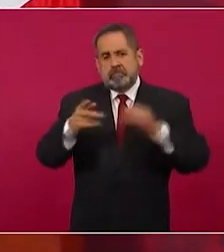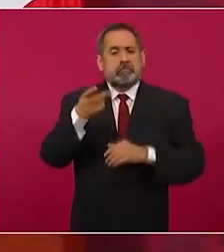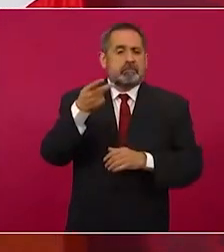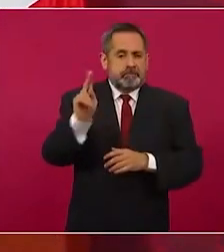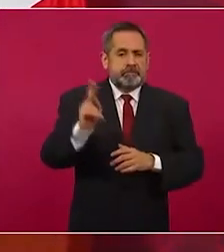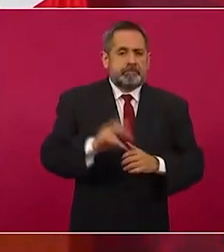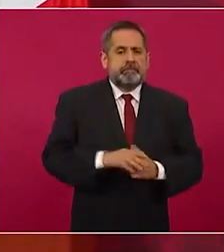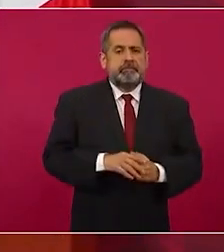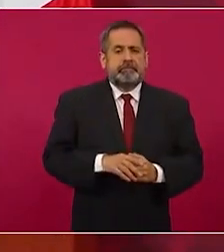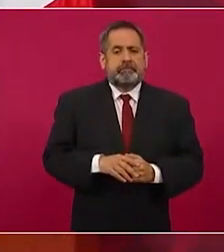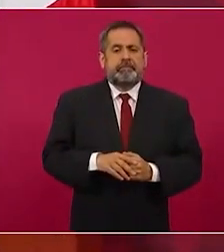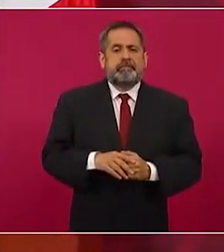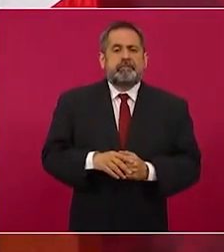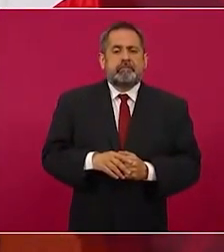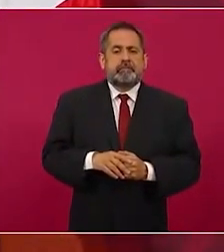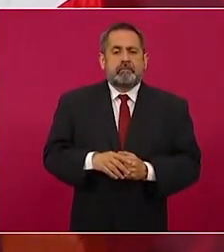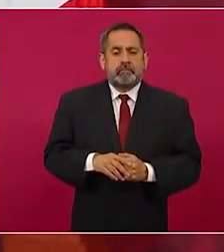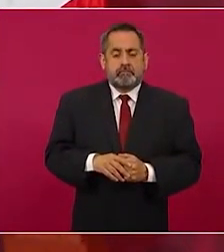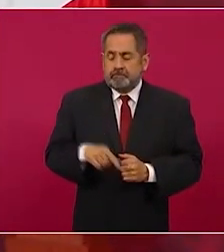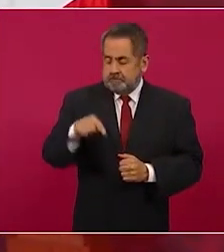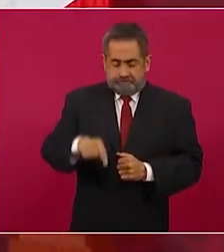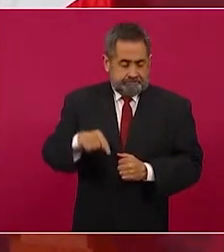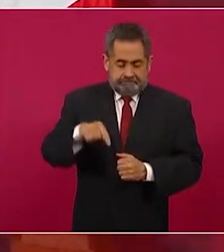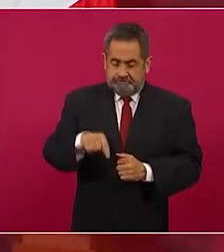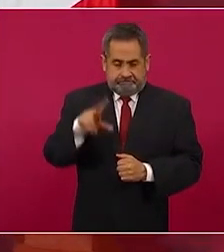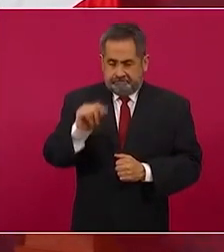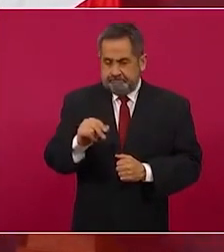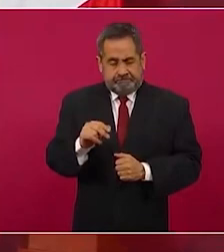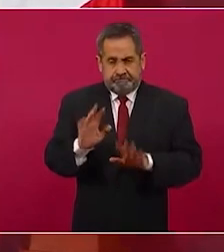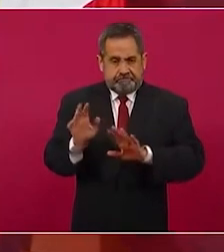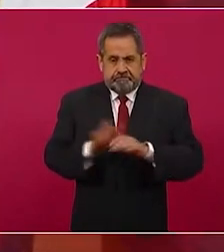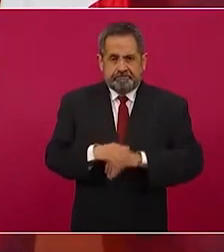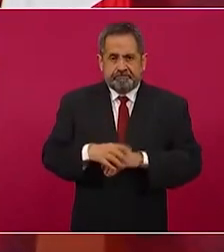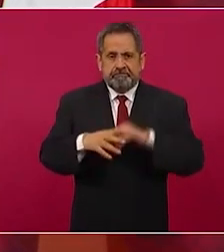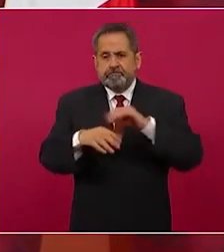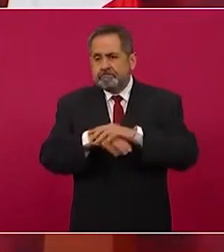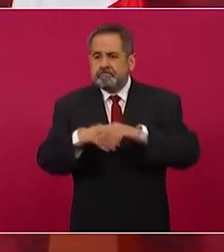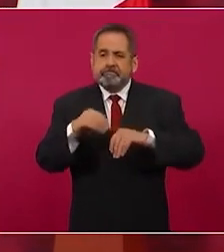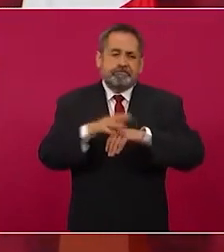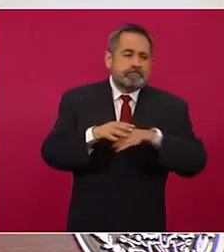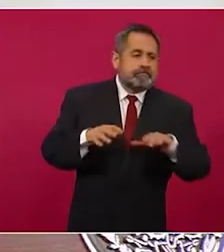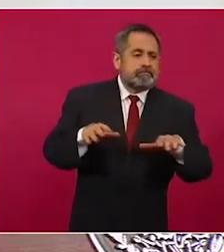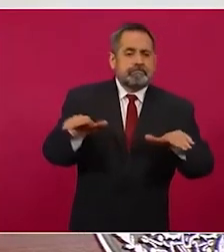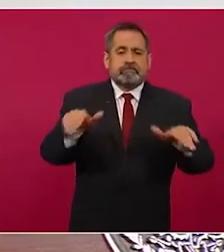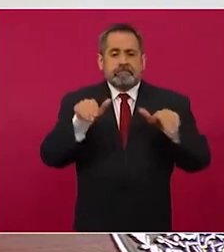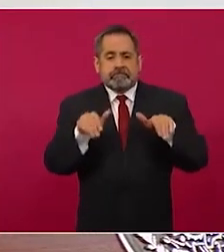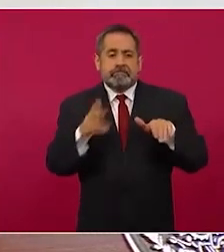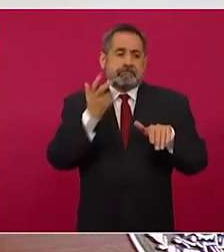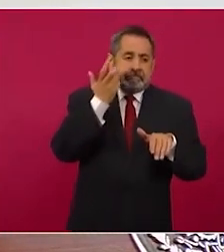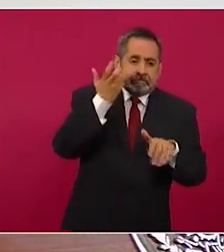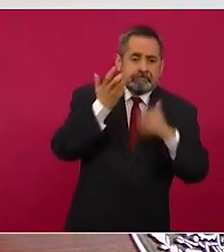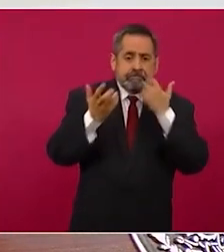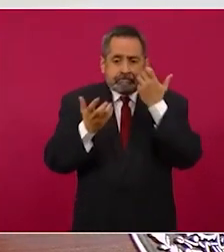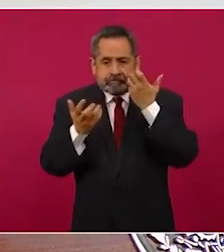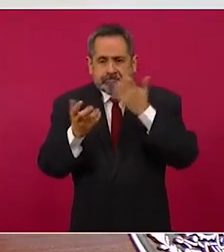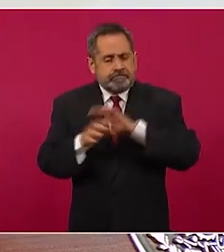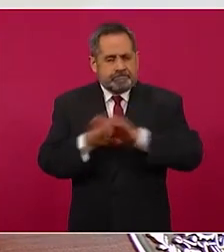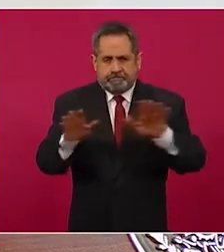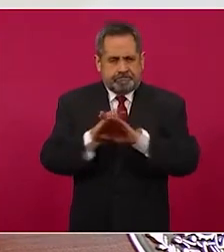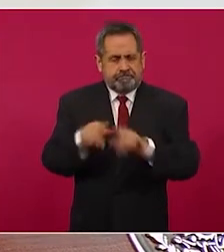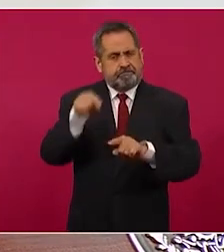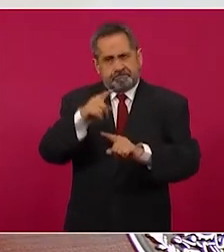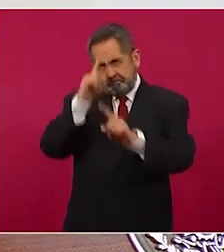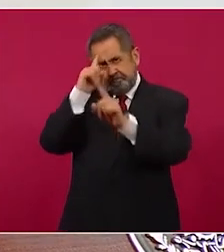aquí no hay medias tintas. Aquí luchamos por ideales, por principios,